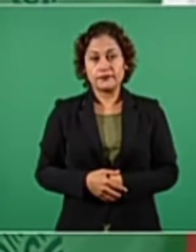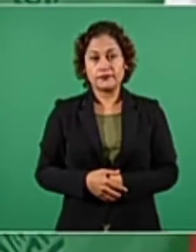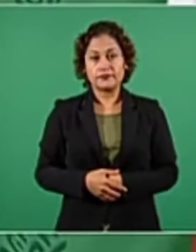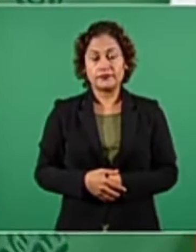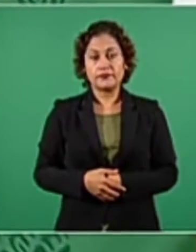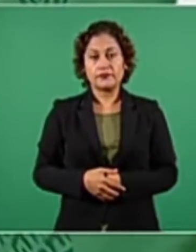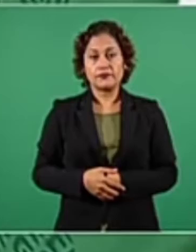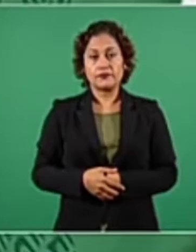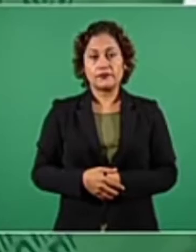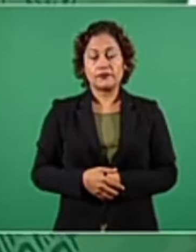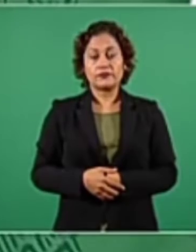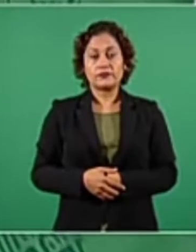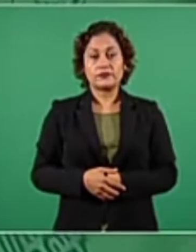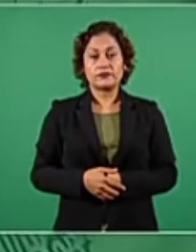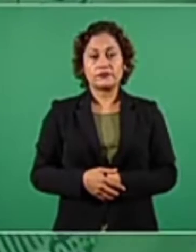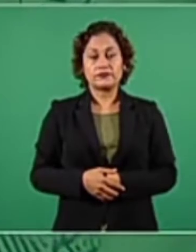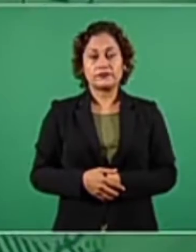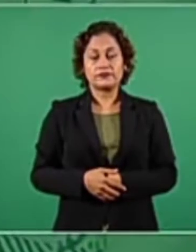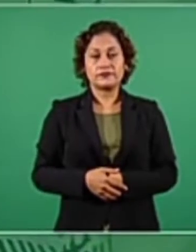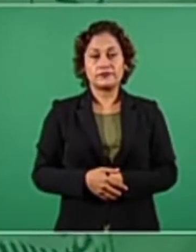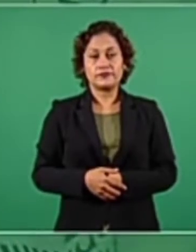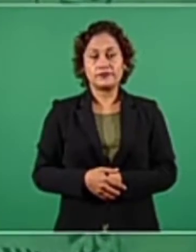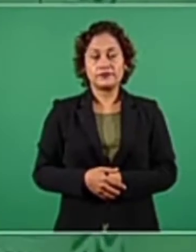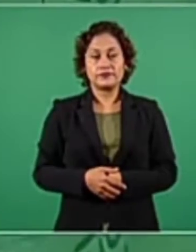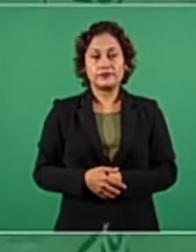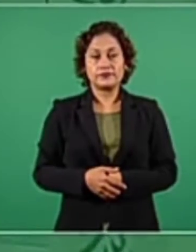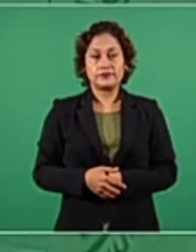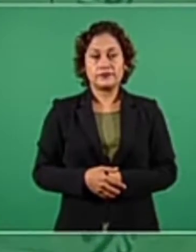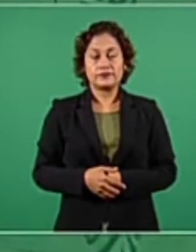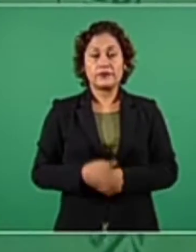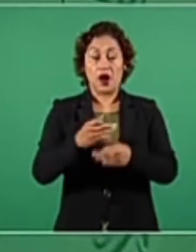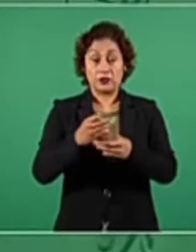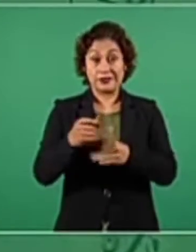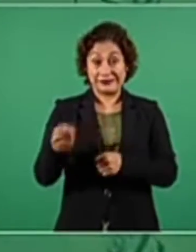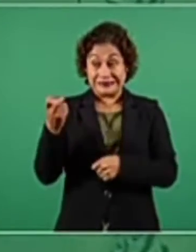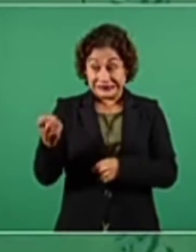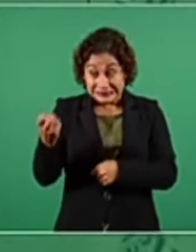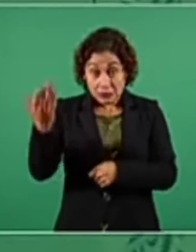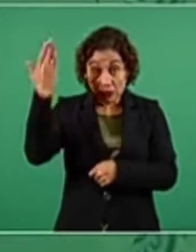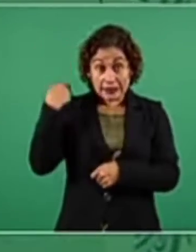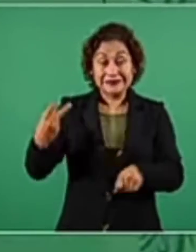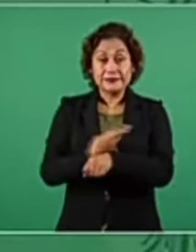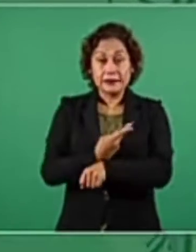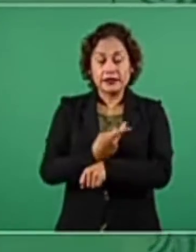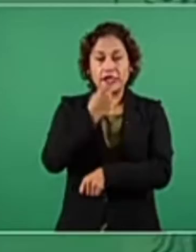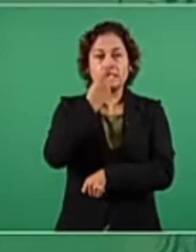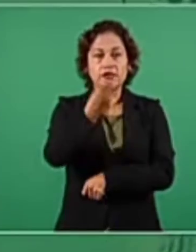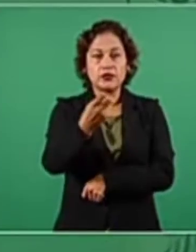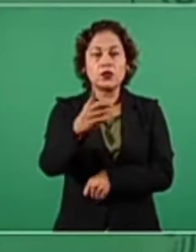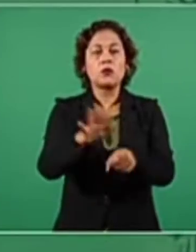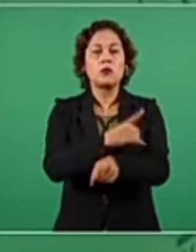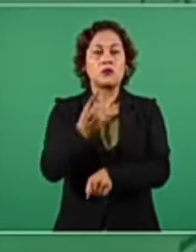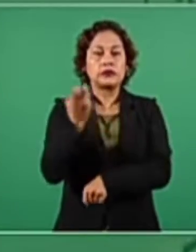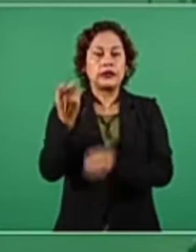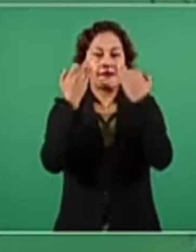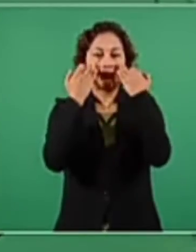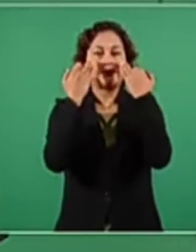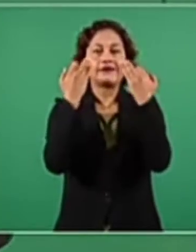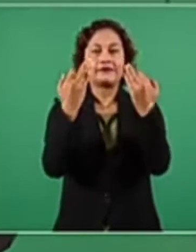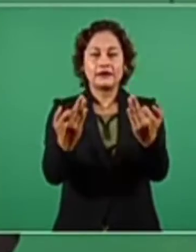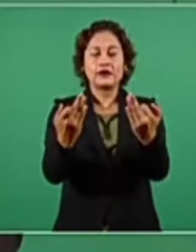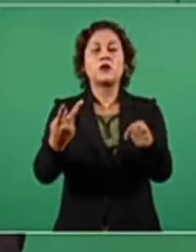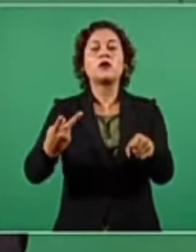las características de las personas que ocupan